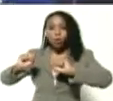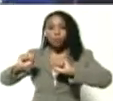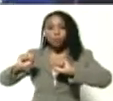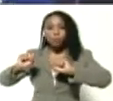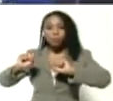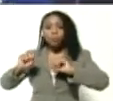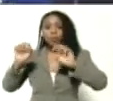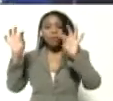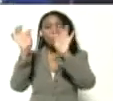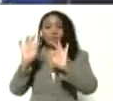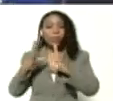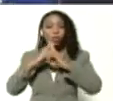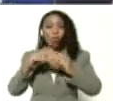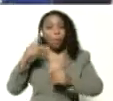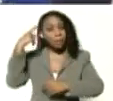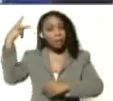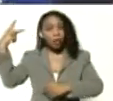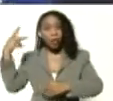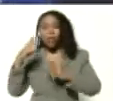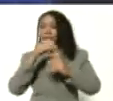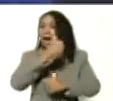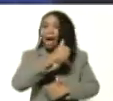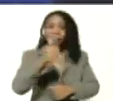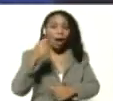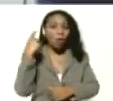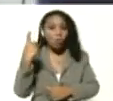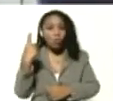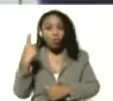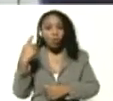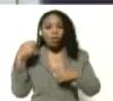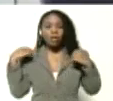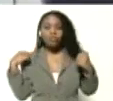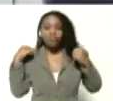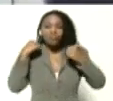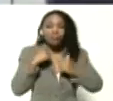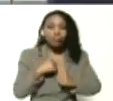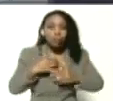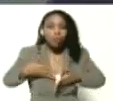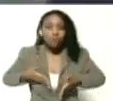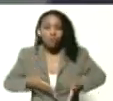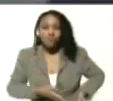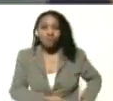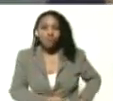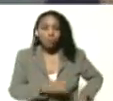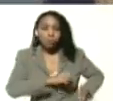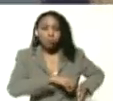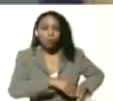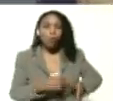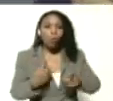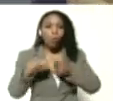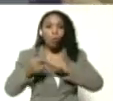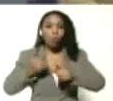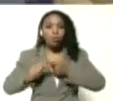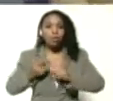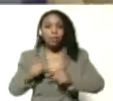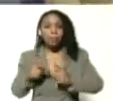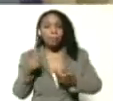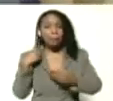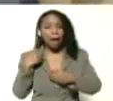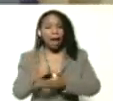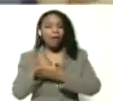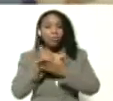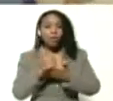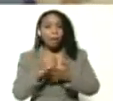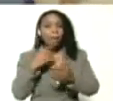bitácora pedagógica. Cada uno, el mapire, cada uno empezó a utilizar estrategias pedagógicas más allá de la